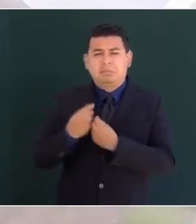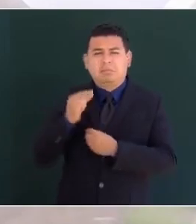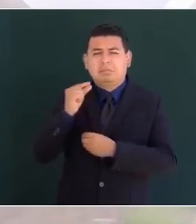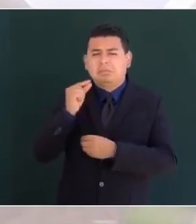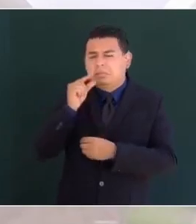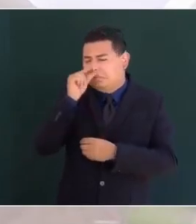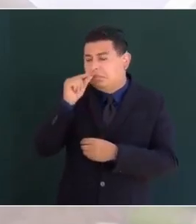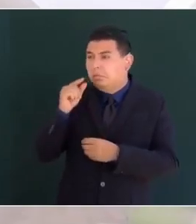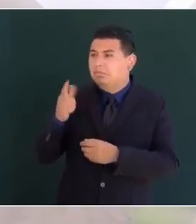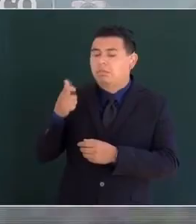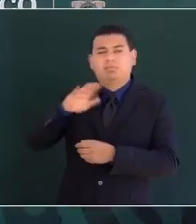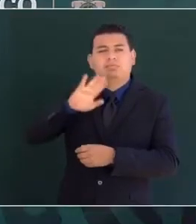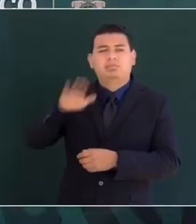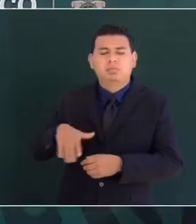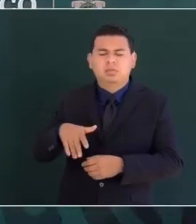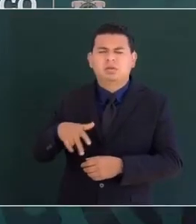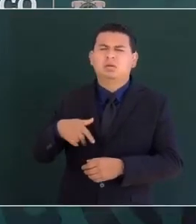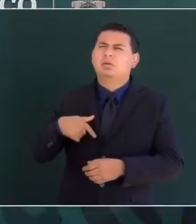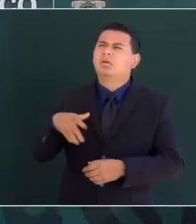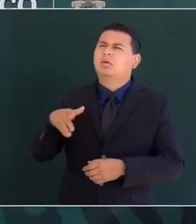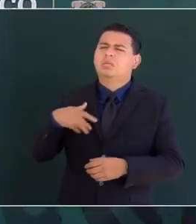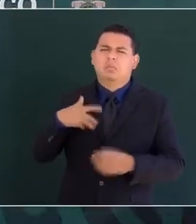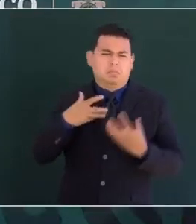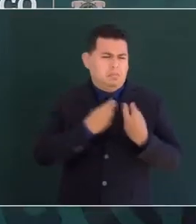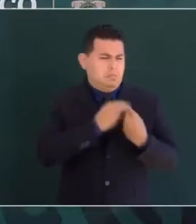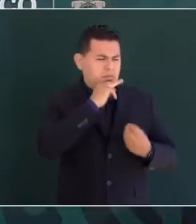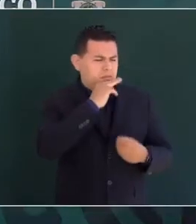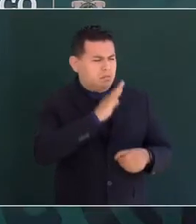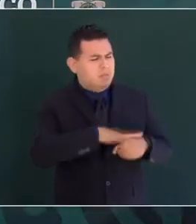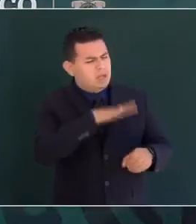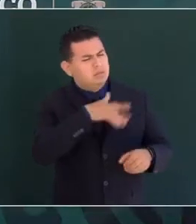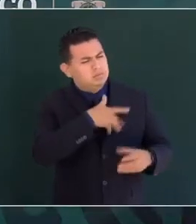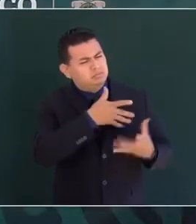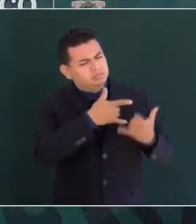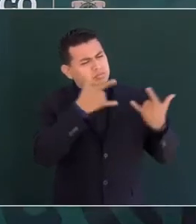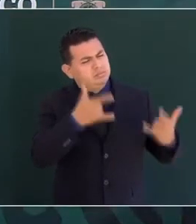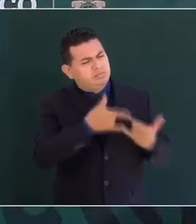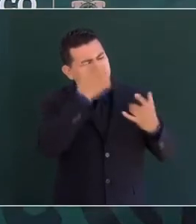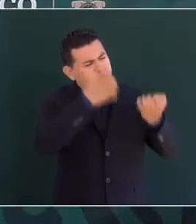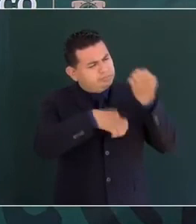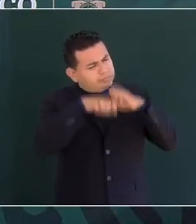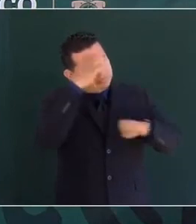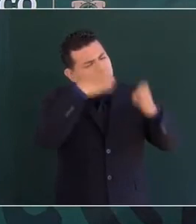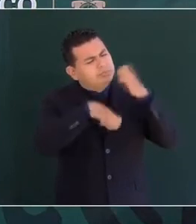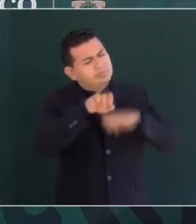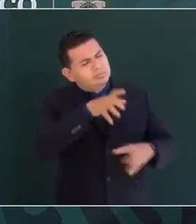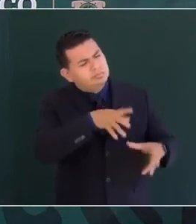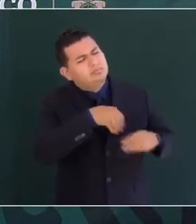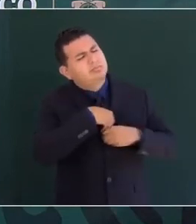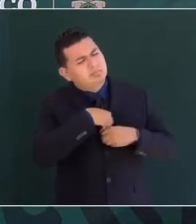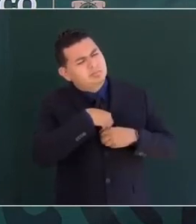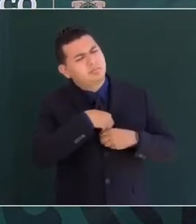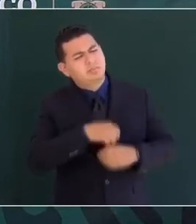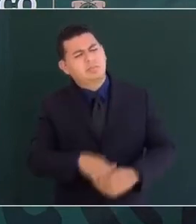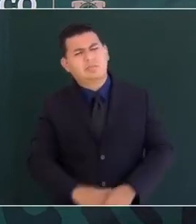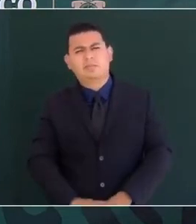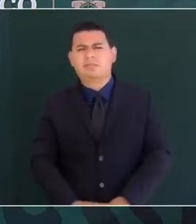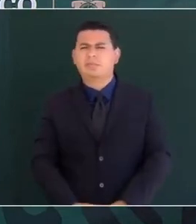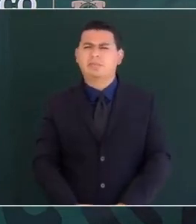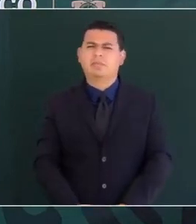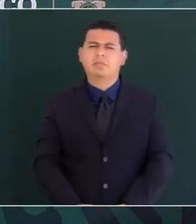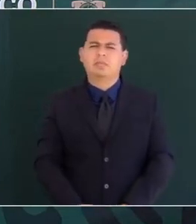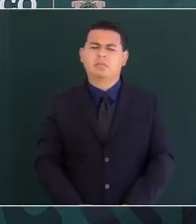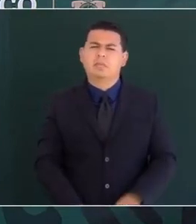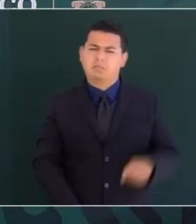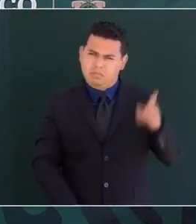pero viví mucho más con mi madre. Y ella me llevó a su escuela, que se